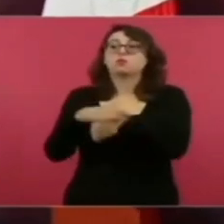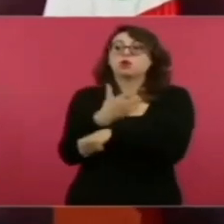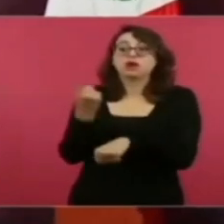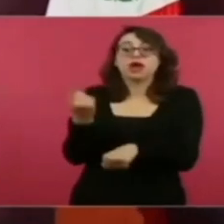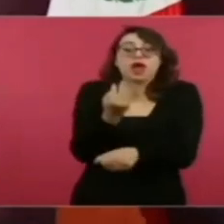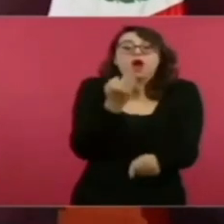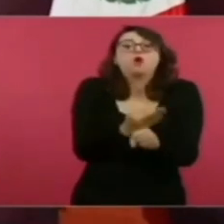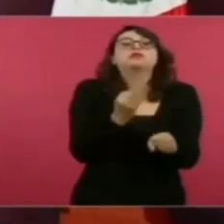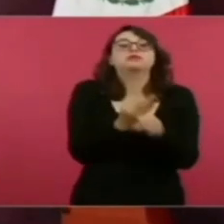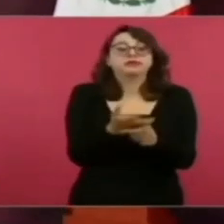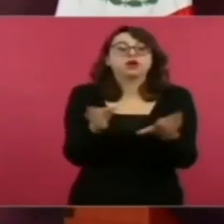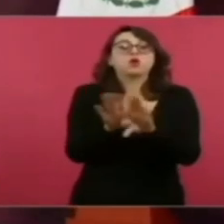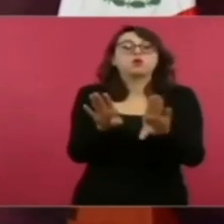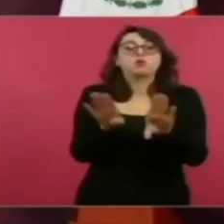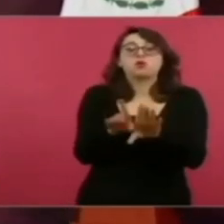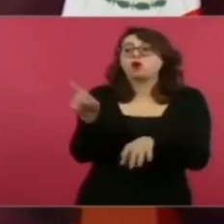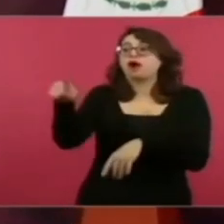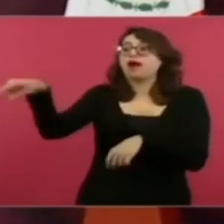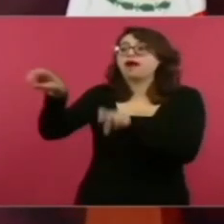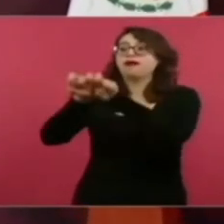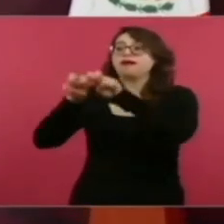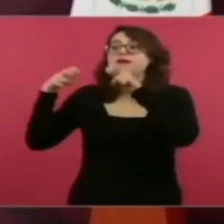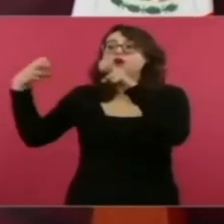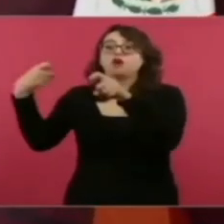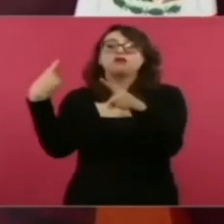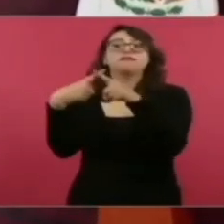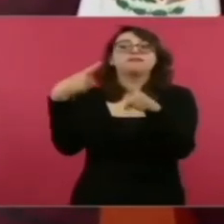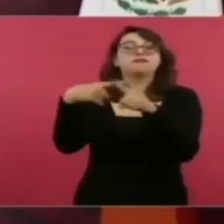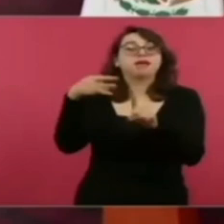del poder económico y del poder político.